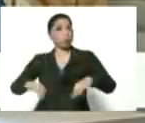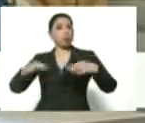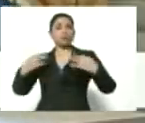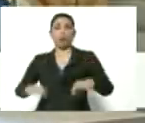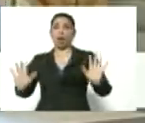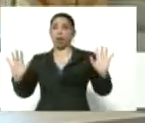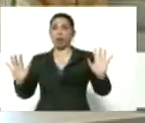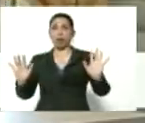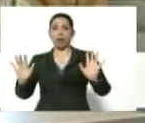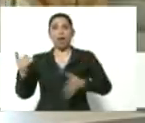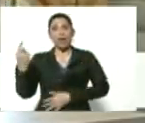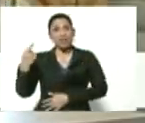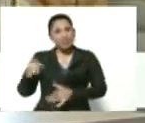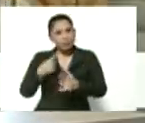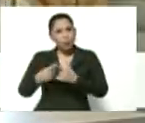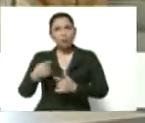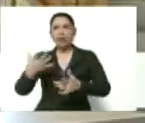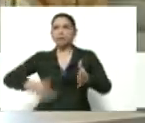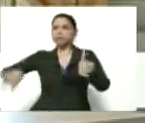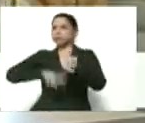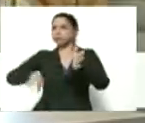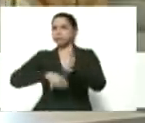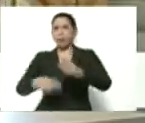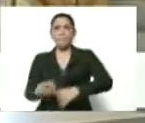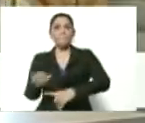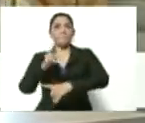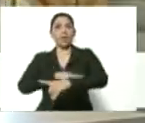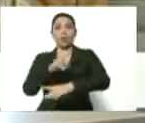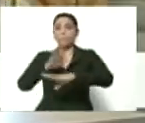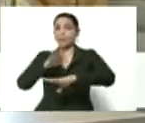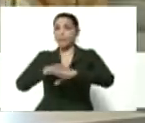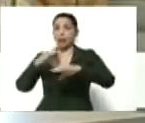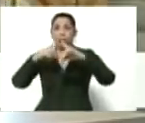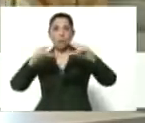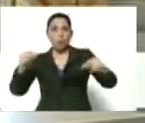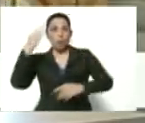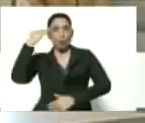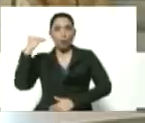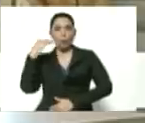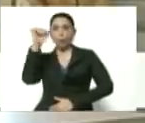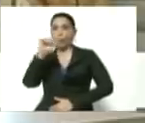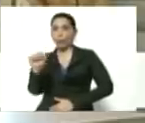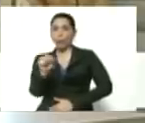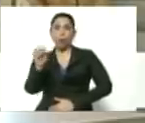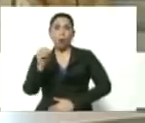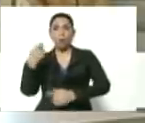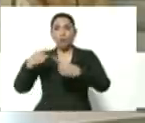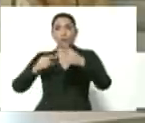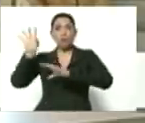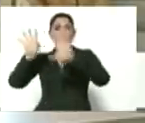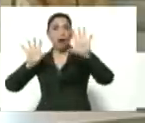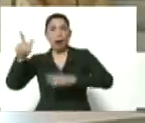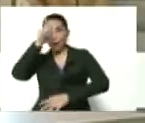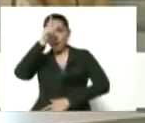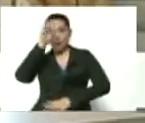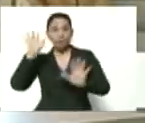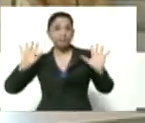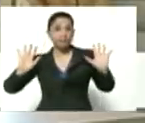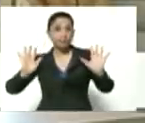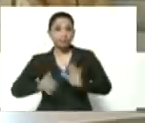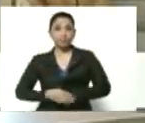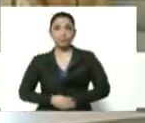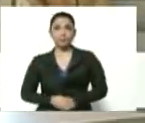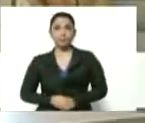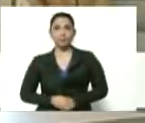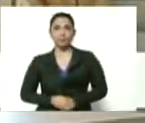aquí pudiera venir un rebrote como está pasando en Japón, en Corea del Sur, en Singapur, en Alemania. Que